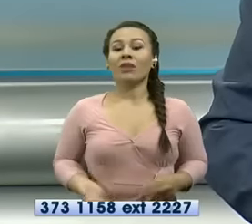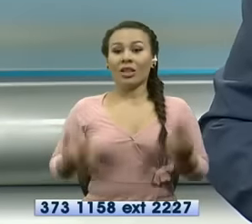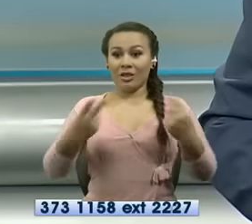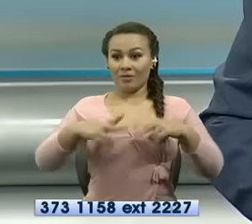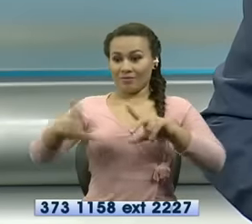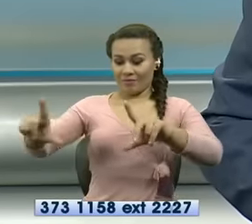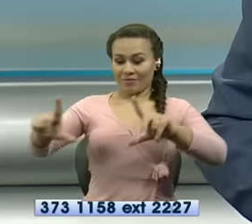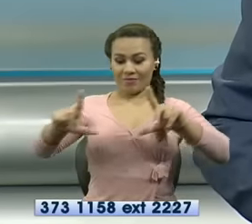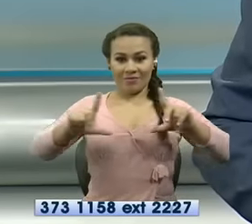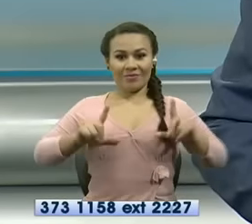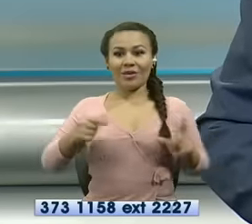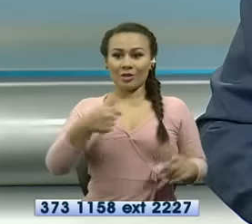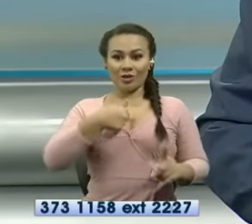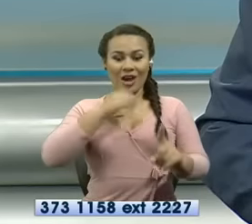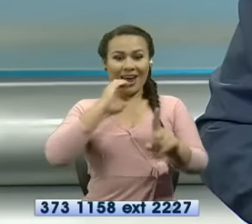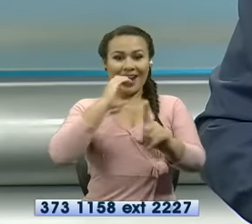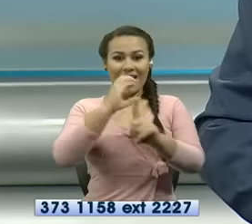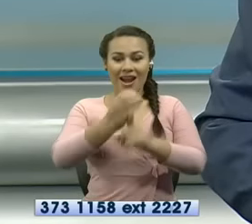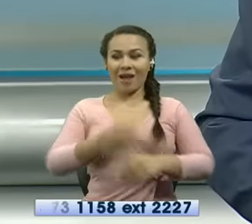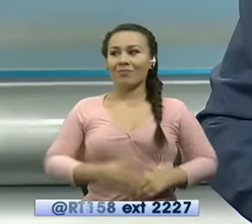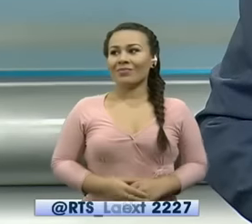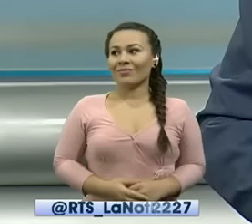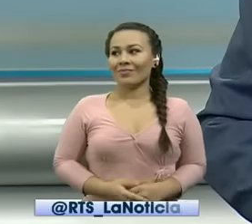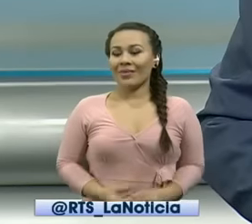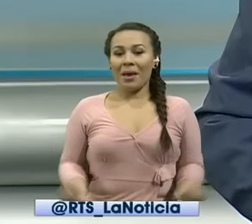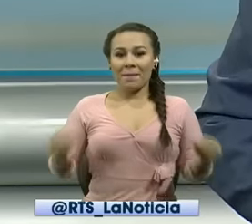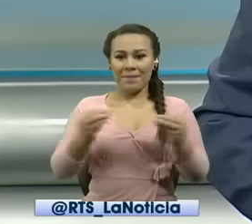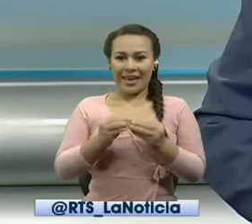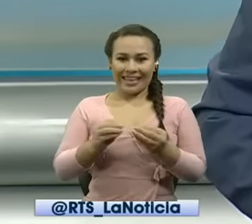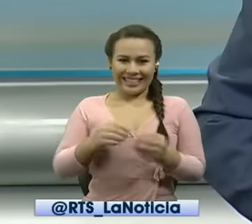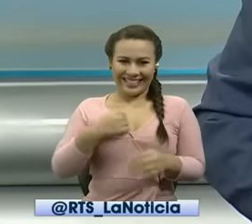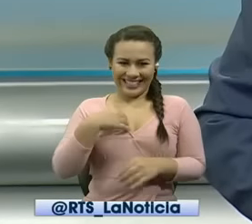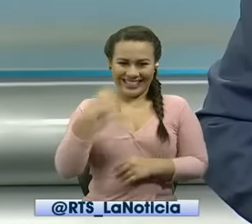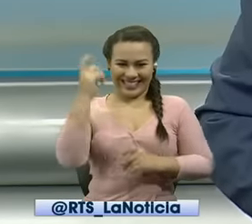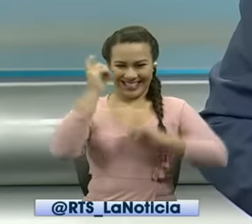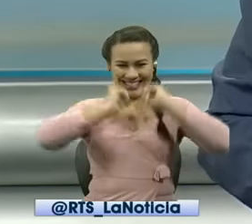la placa al más relajoso no al más reclamón perdón